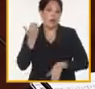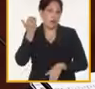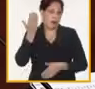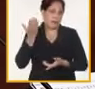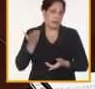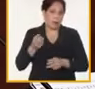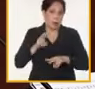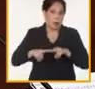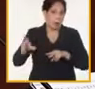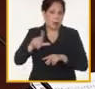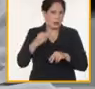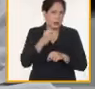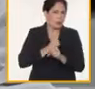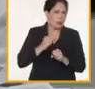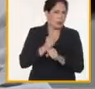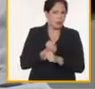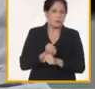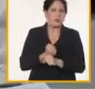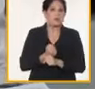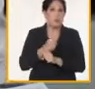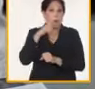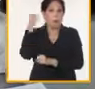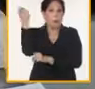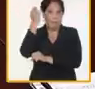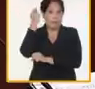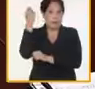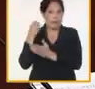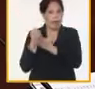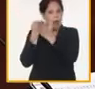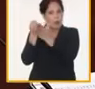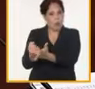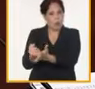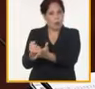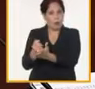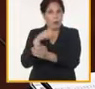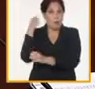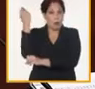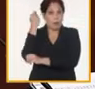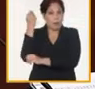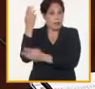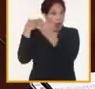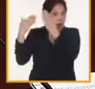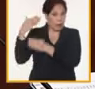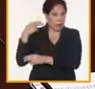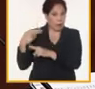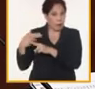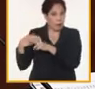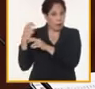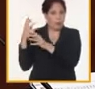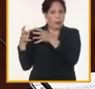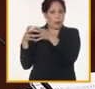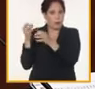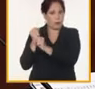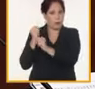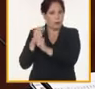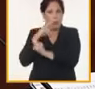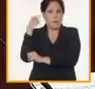para Holguín el uso de la división Mambis hay un movimiento que se ha logrado